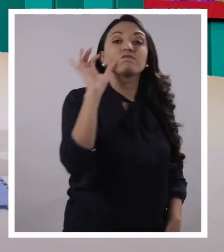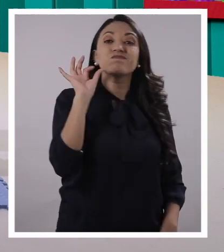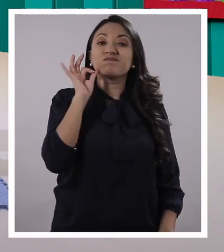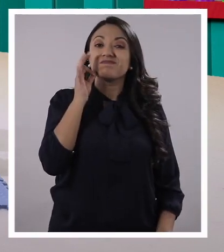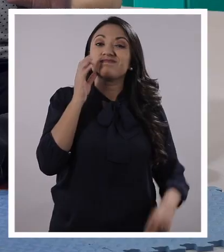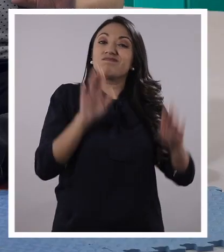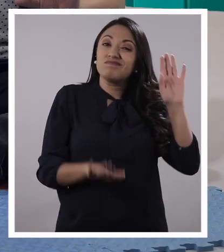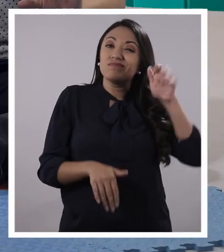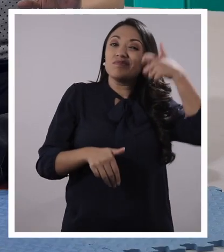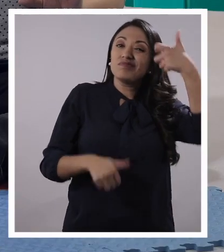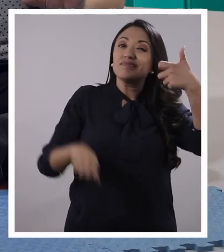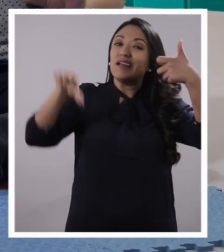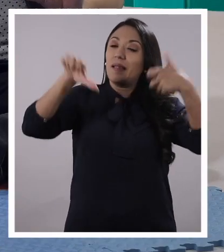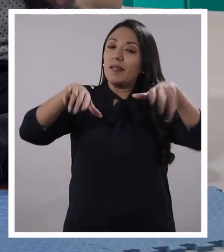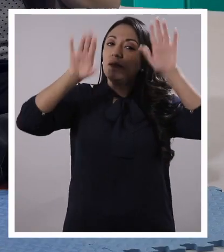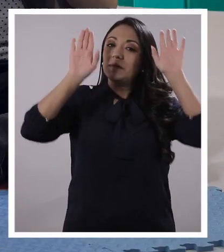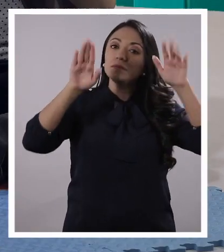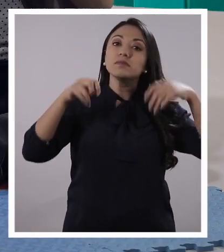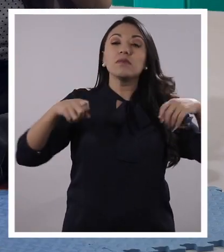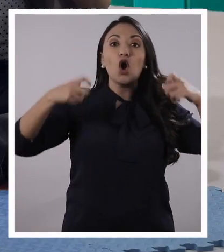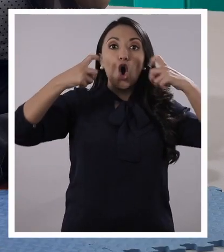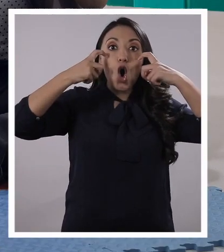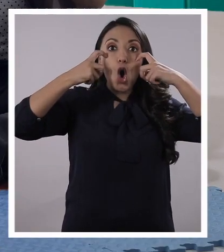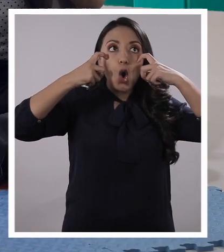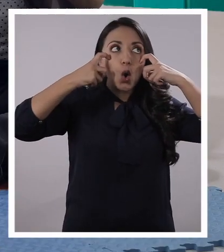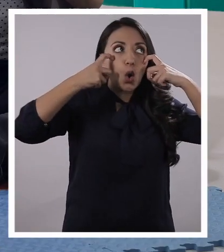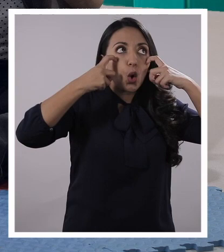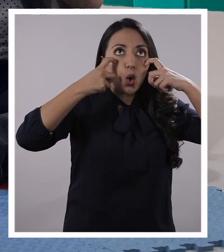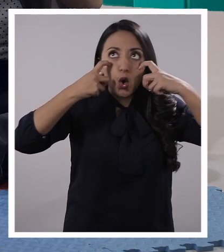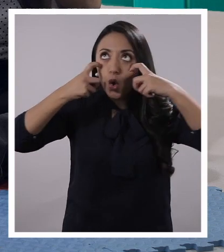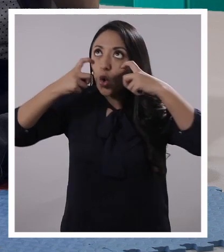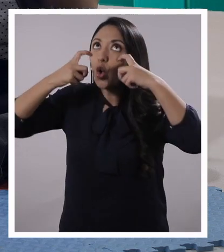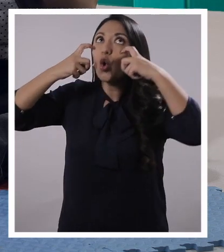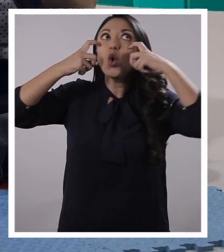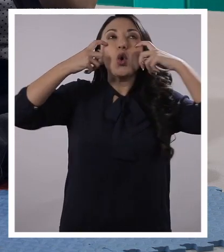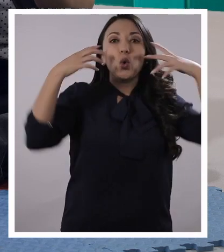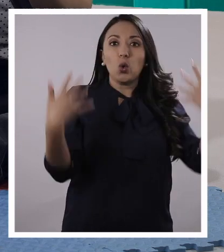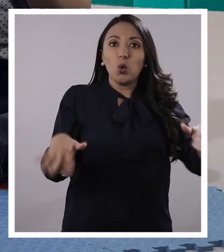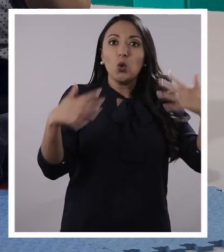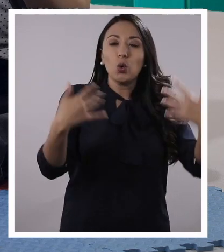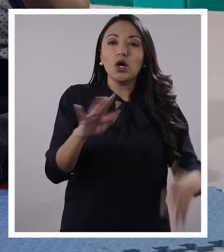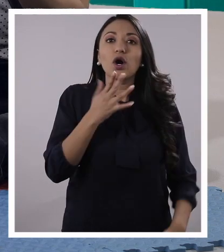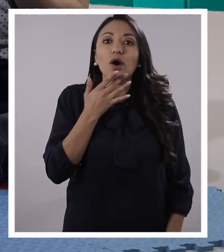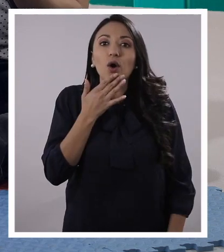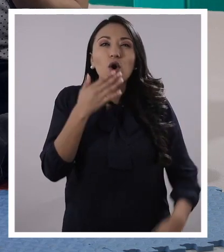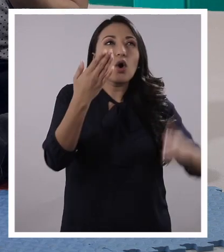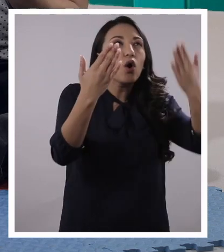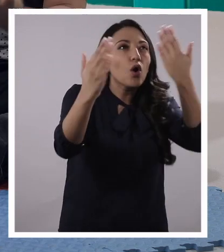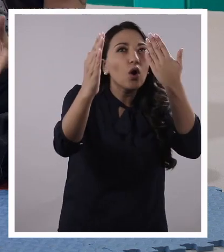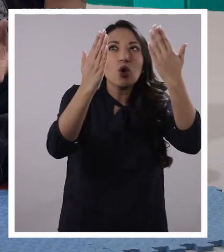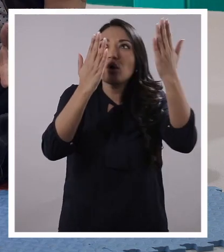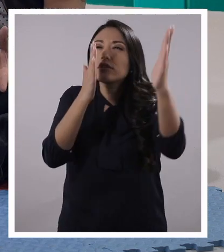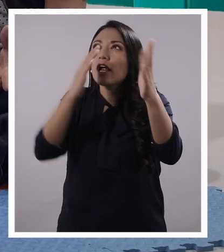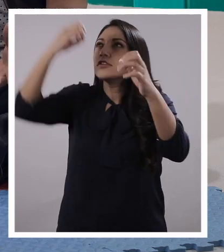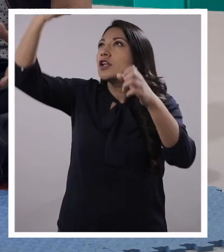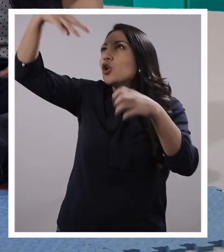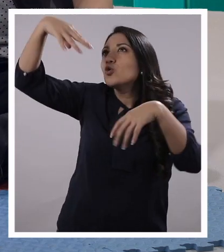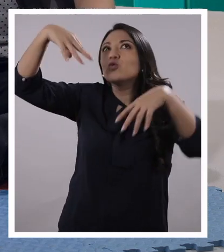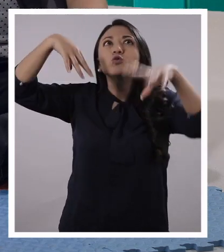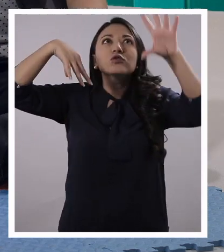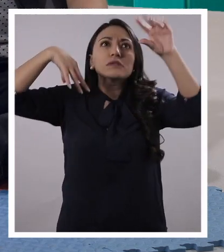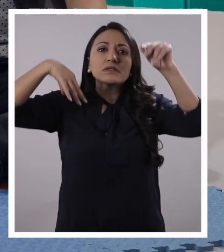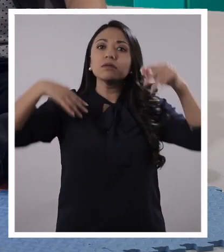agraves y desagradables. La visión. Ahora veo muy bien los colores, los contrastes, las luces, las sombras.